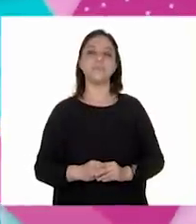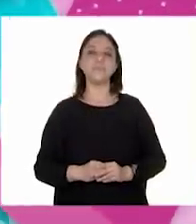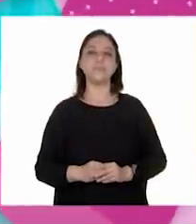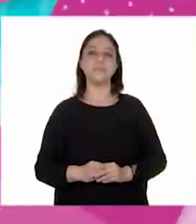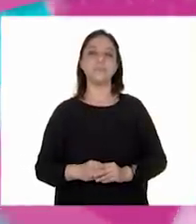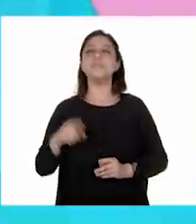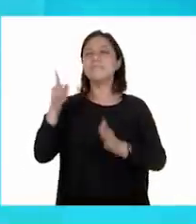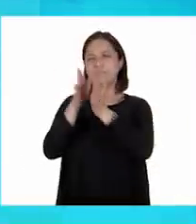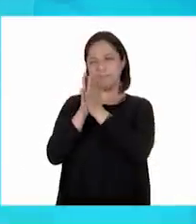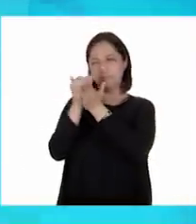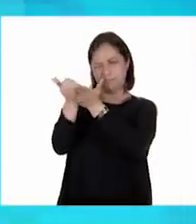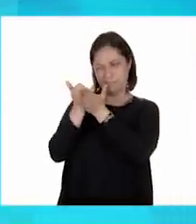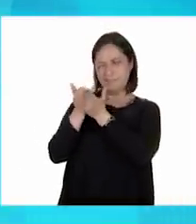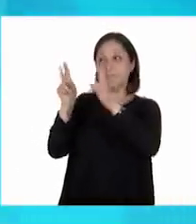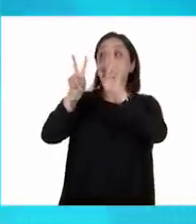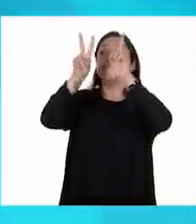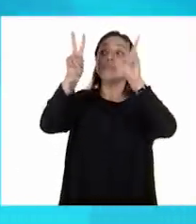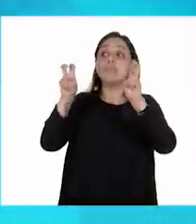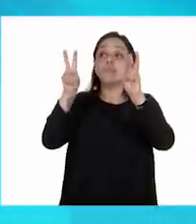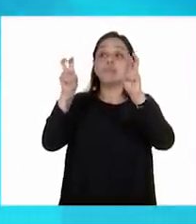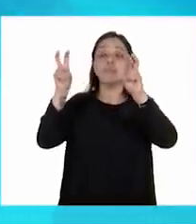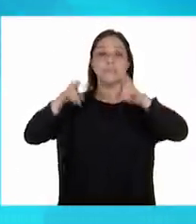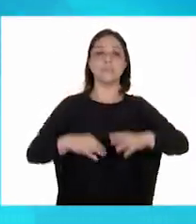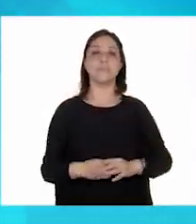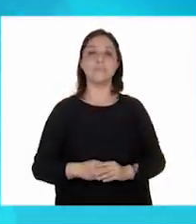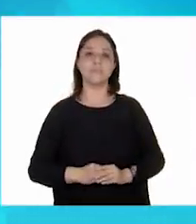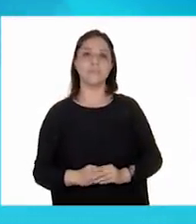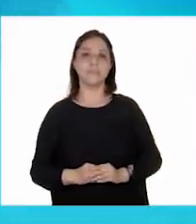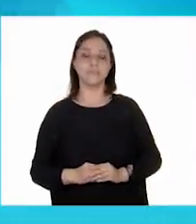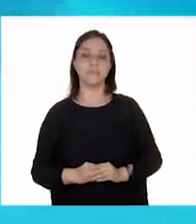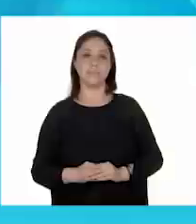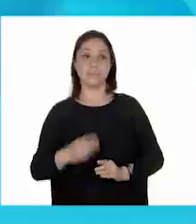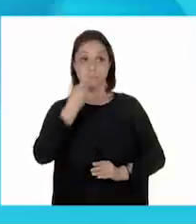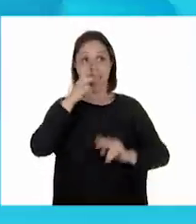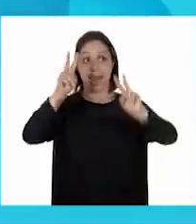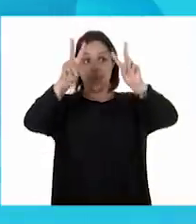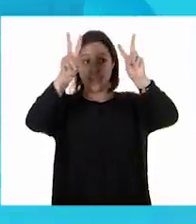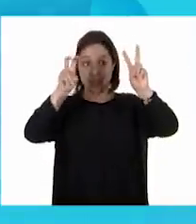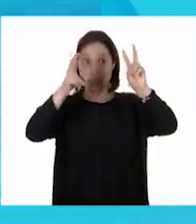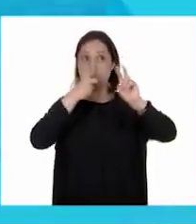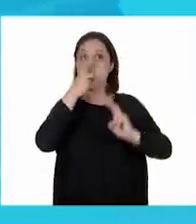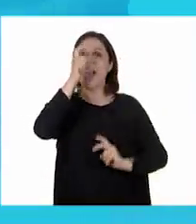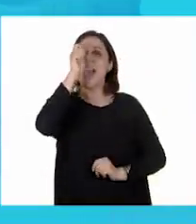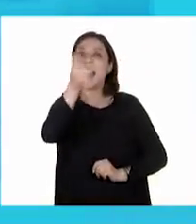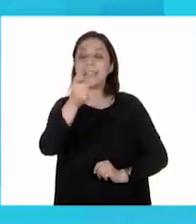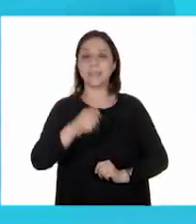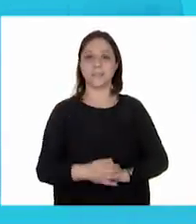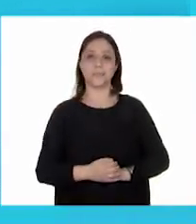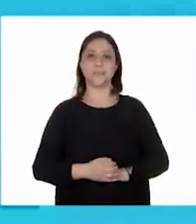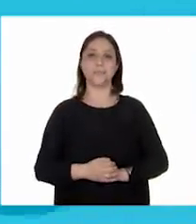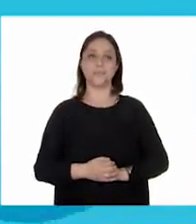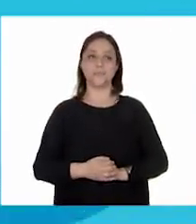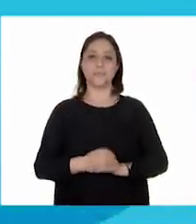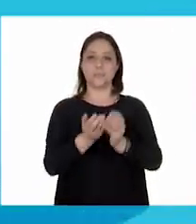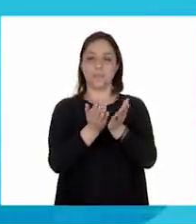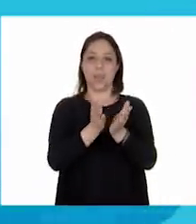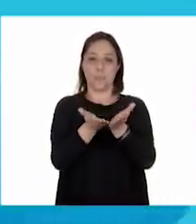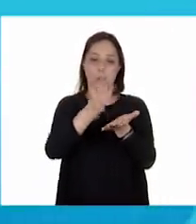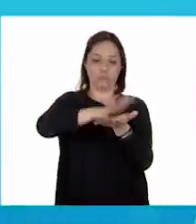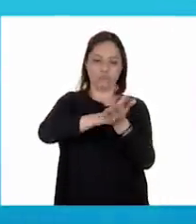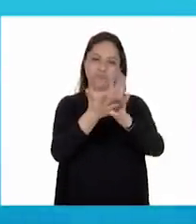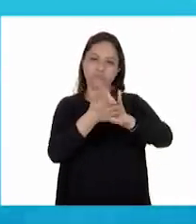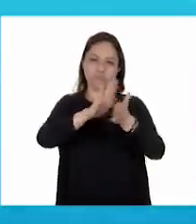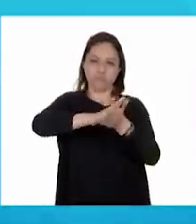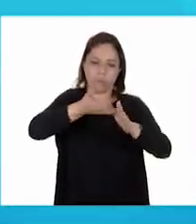que nos leas el título. De acuerdo. A ver, el título es... Gorditas